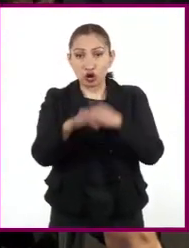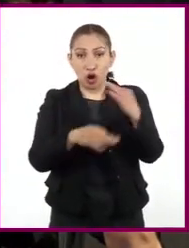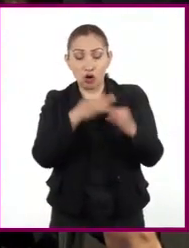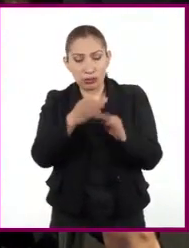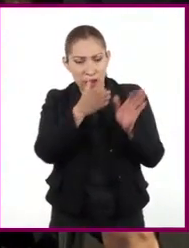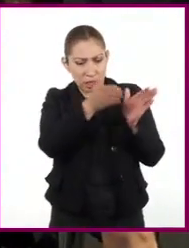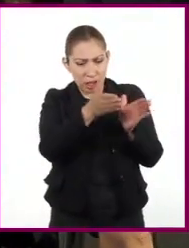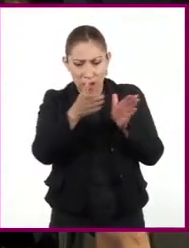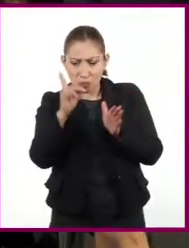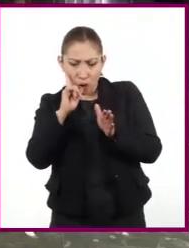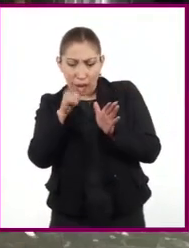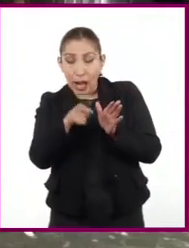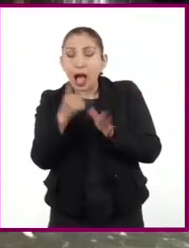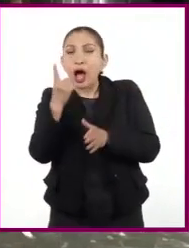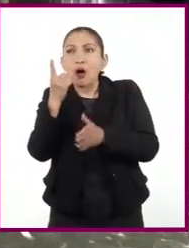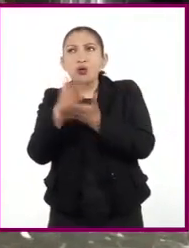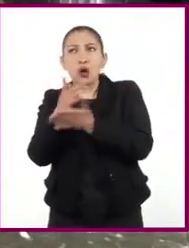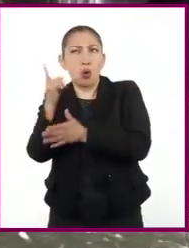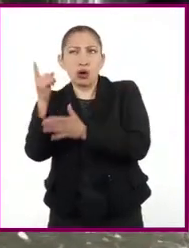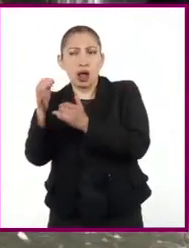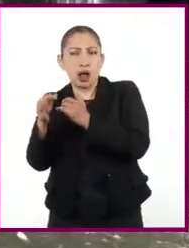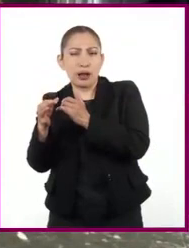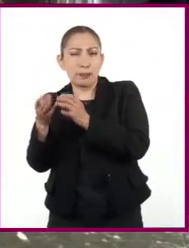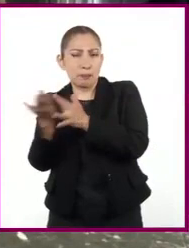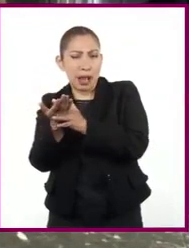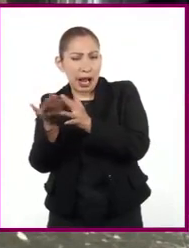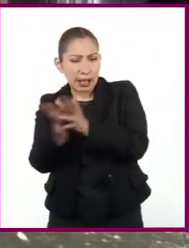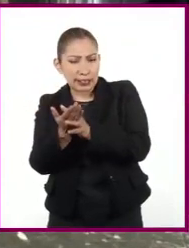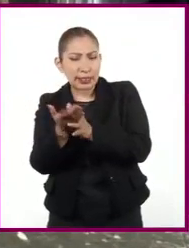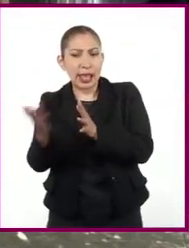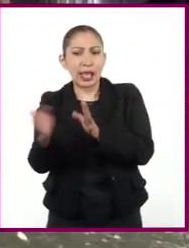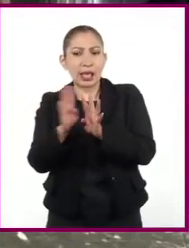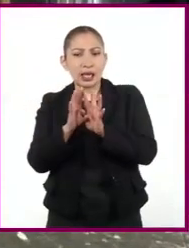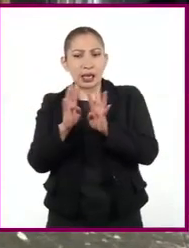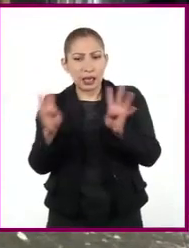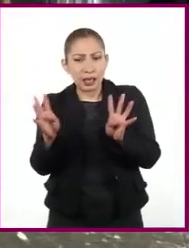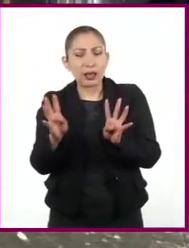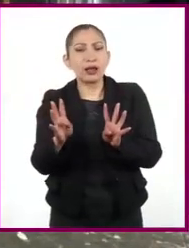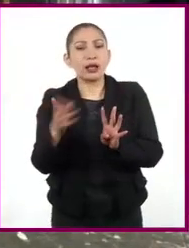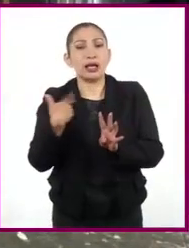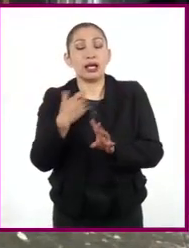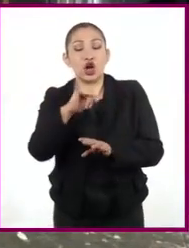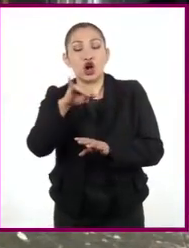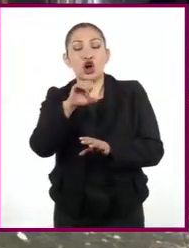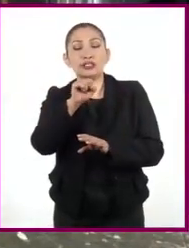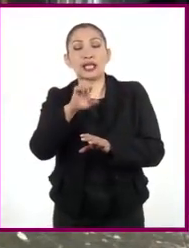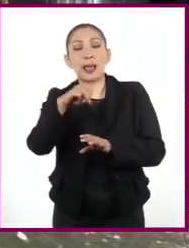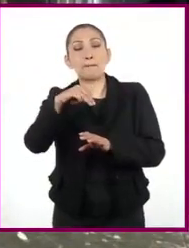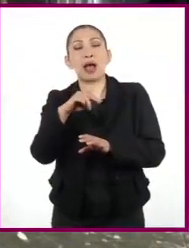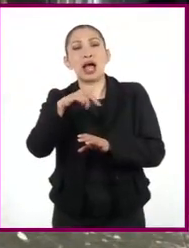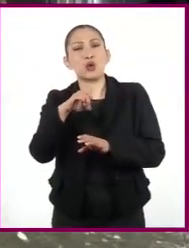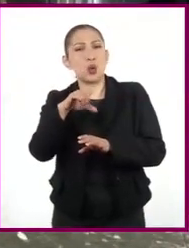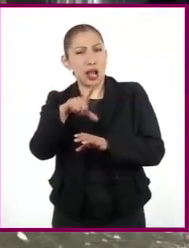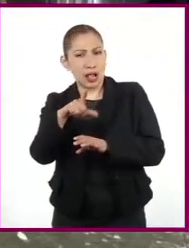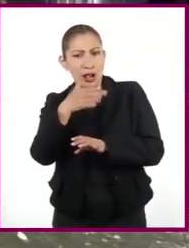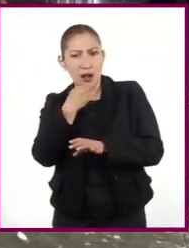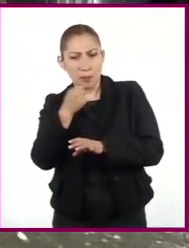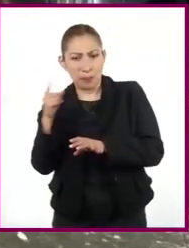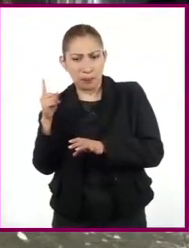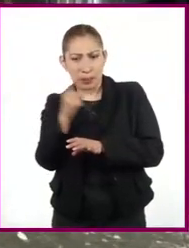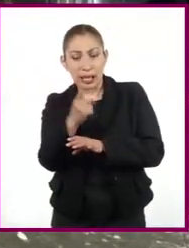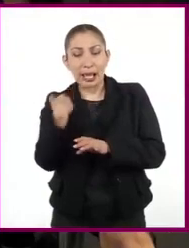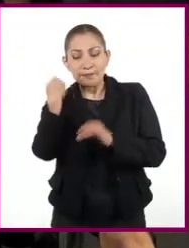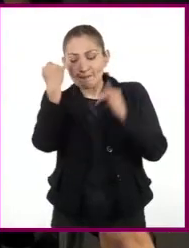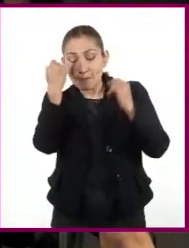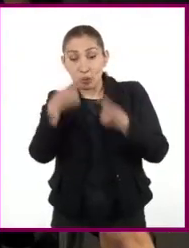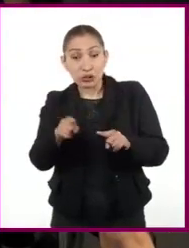de todas las ramas somos mujeres, a excepción de la parte de la iluminación, que sería Dominique Yu, y José Manuel, que sería el